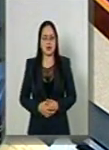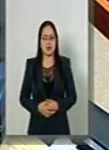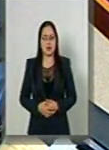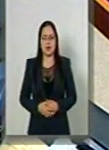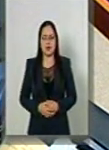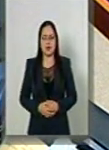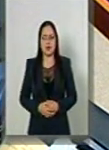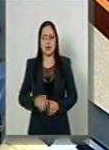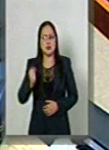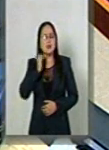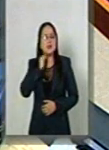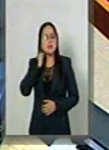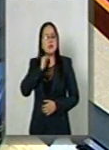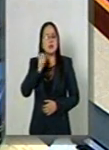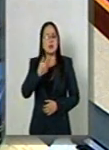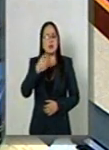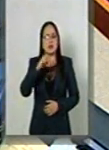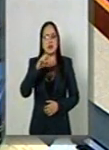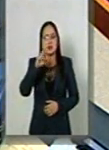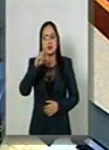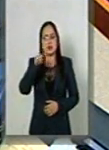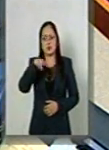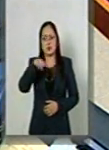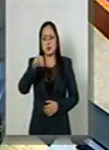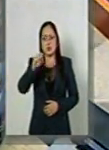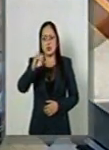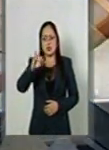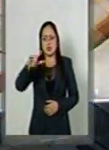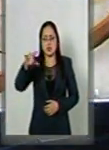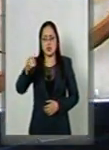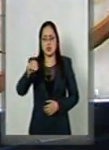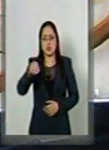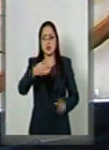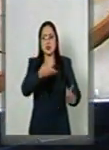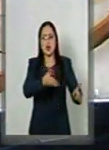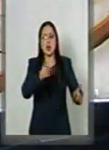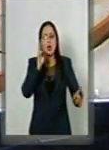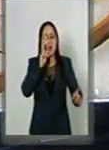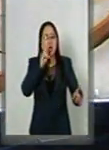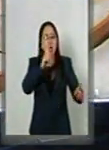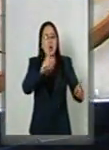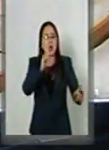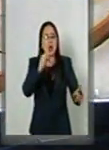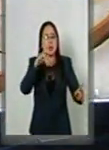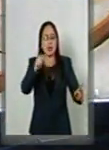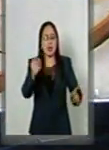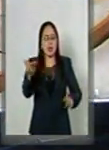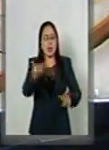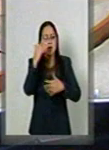Senador Hermosillo, permítame que la senadora Laira Sanzores haga uso de la tribuna por cinco minutos.